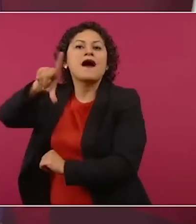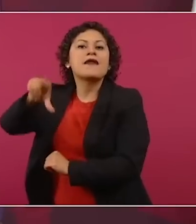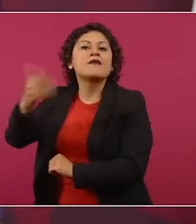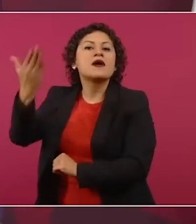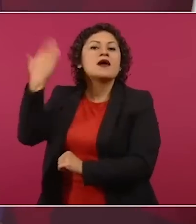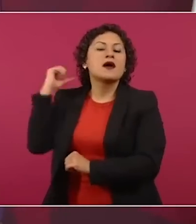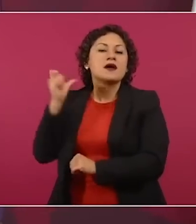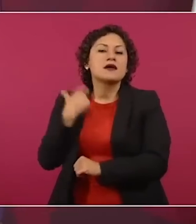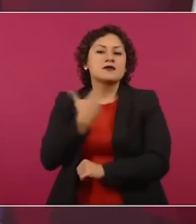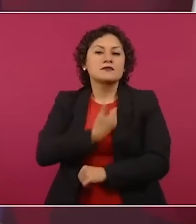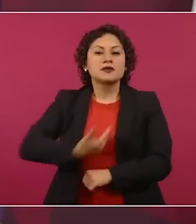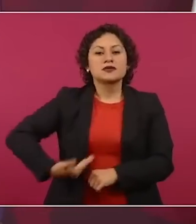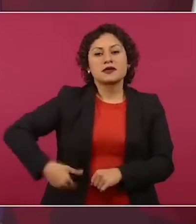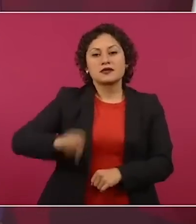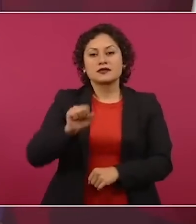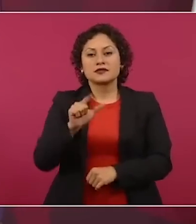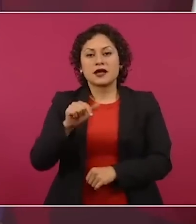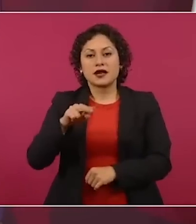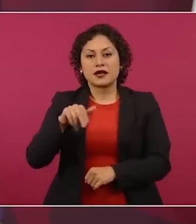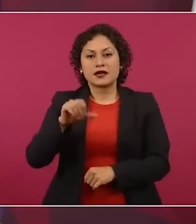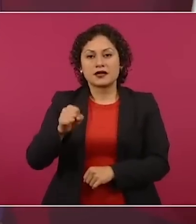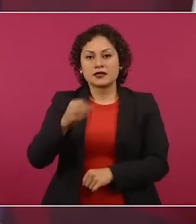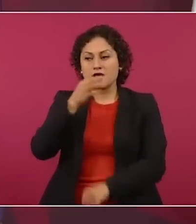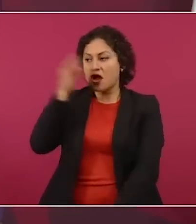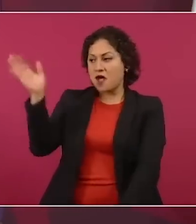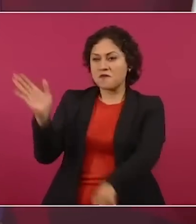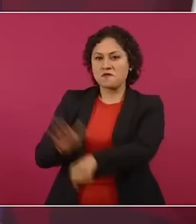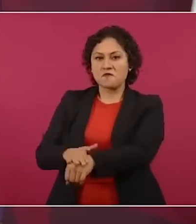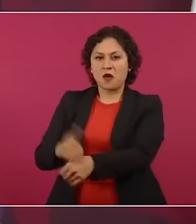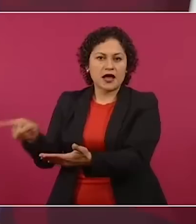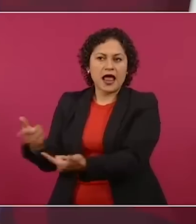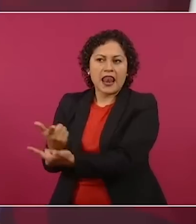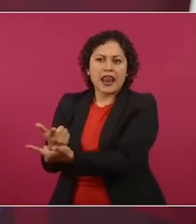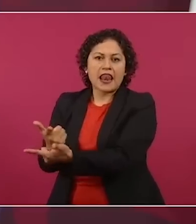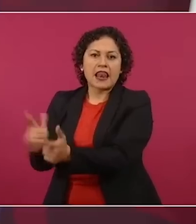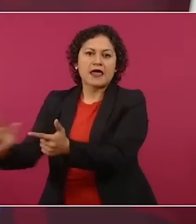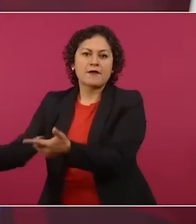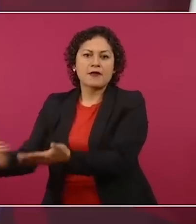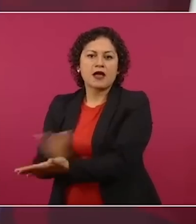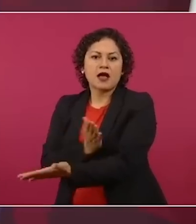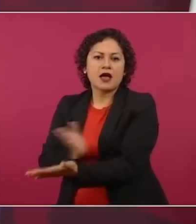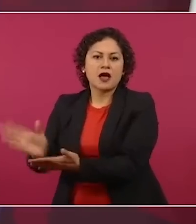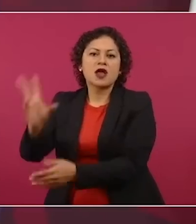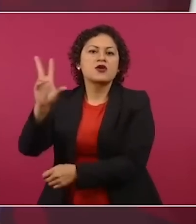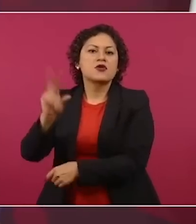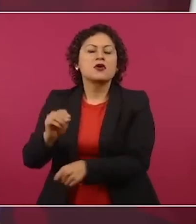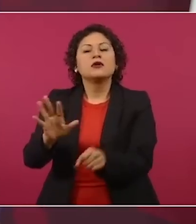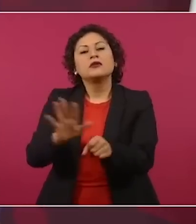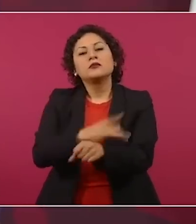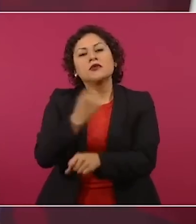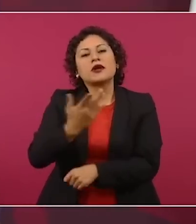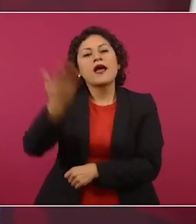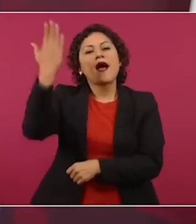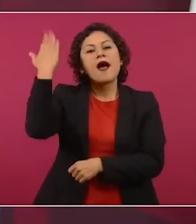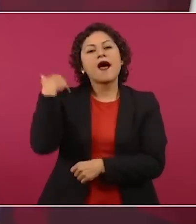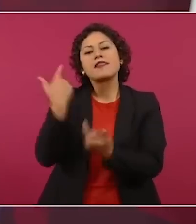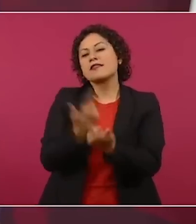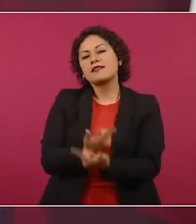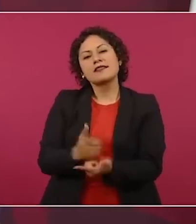no iba a ser zona franca, zona libre, porque se podía ir a comprar mercancía